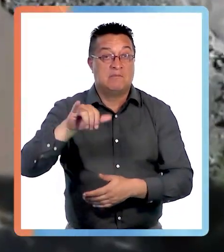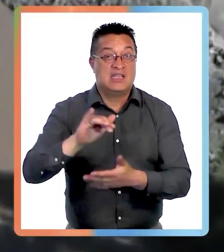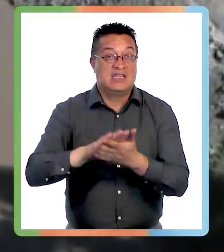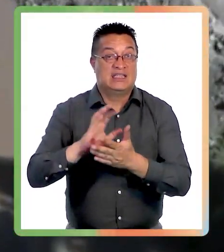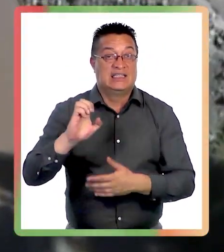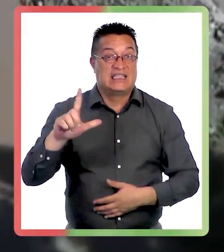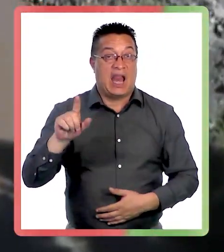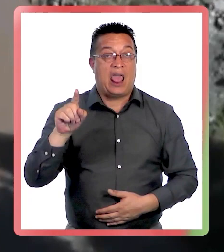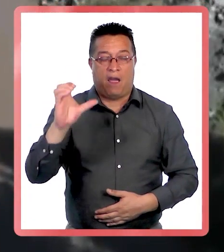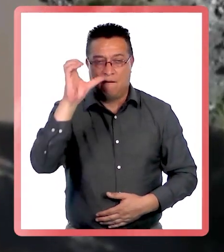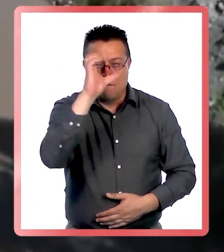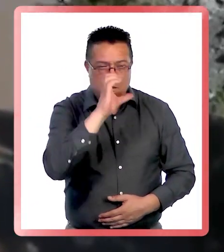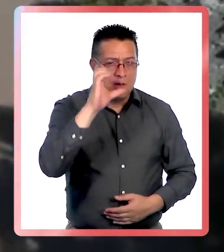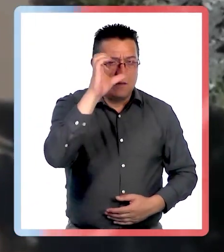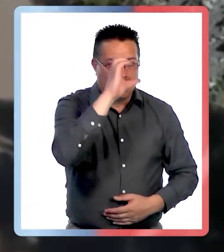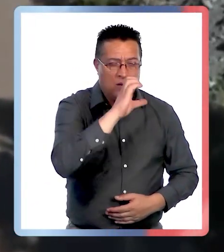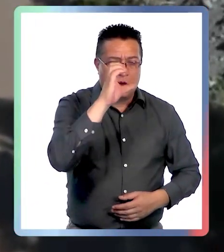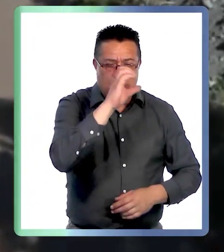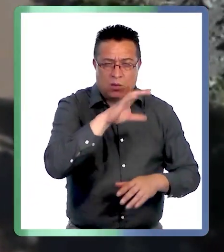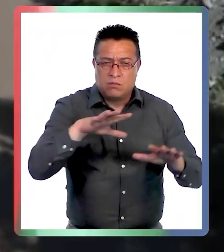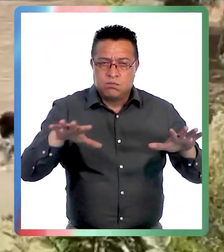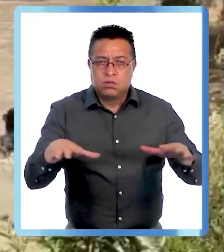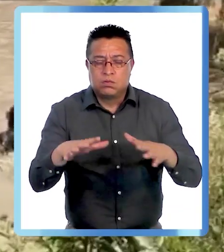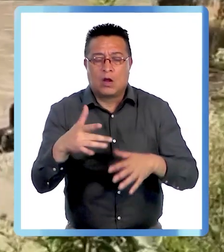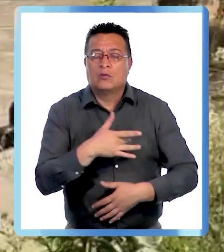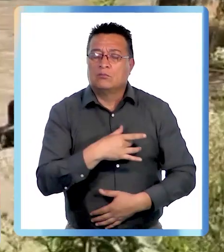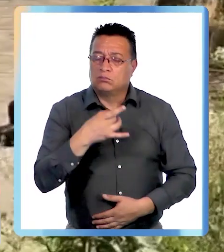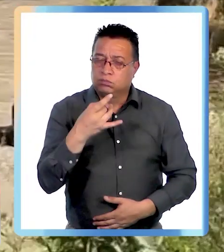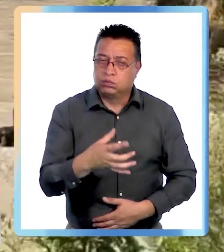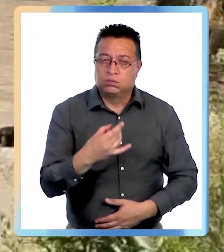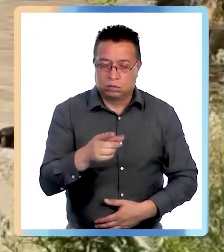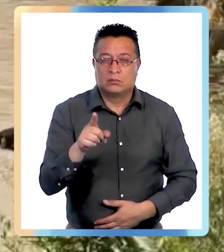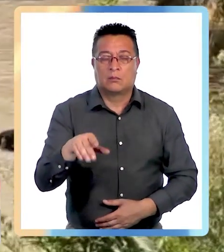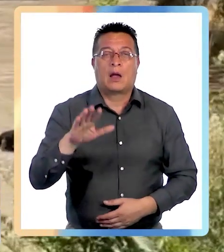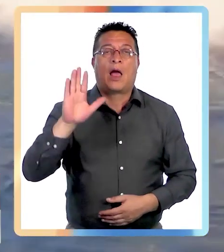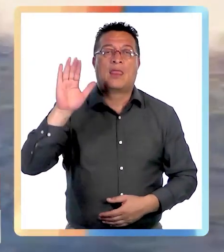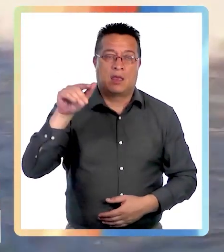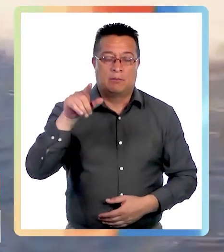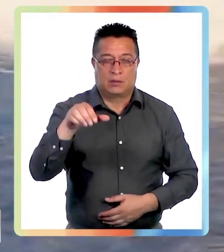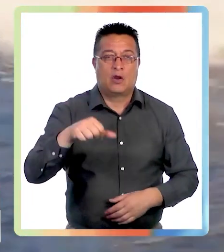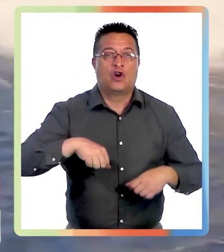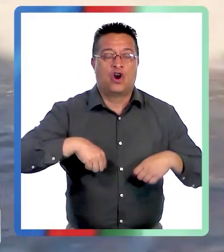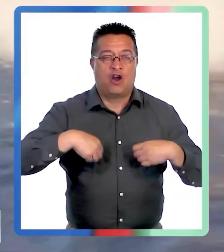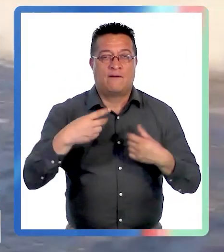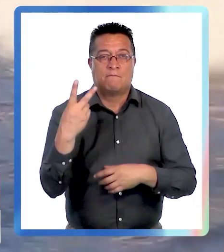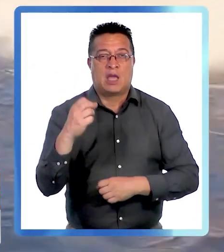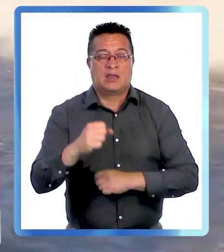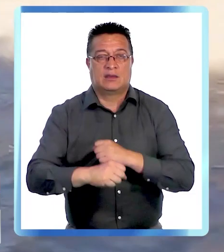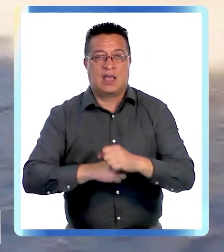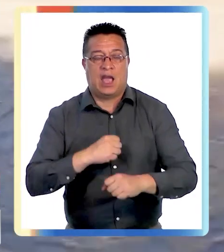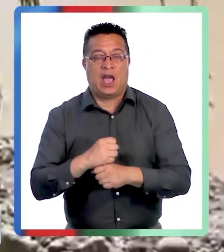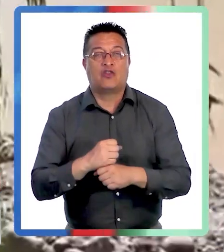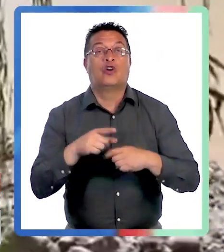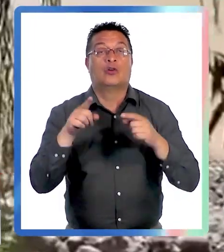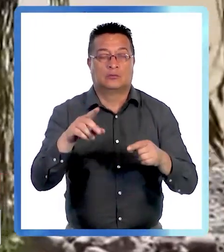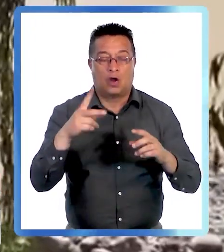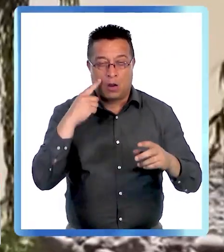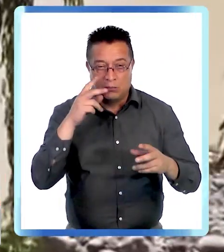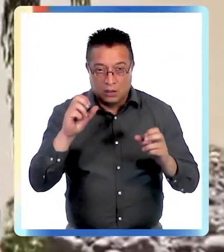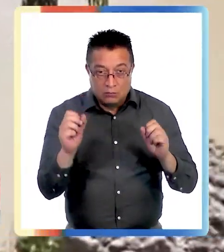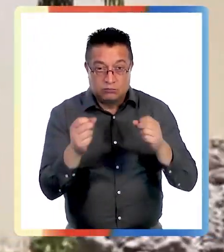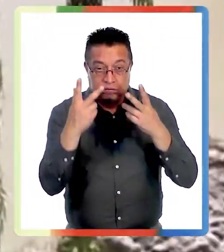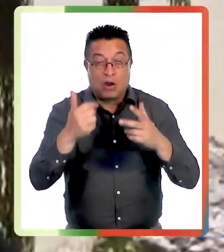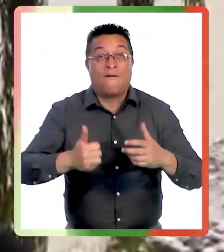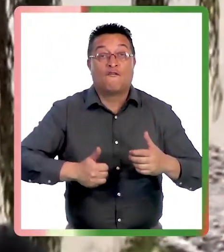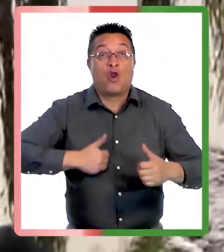Michel Silva la buscaba sin descanso. Y pese al dolor, así despedían a la joven de 20 años, luego de que